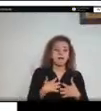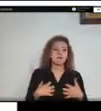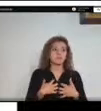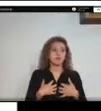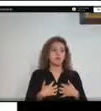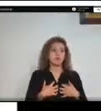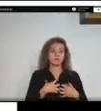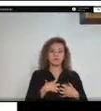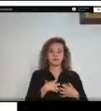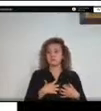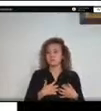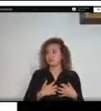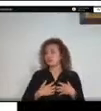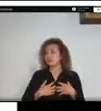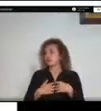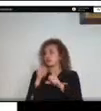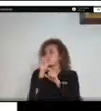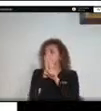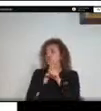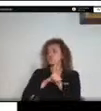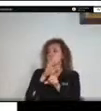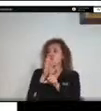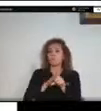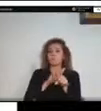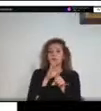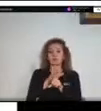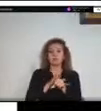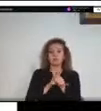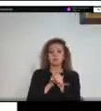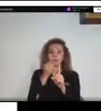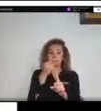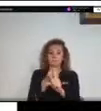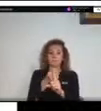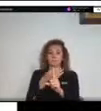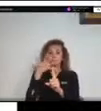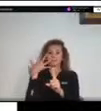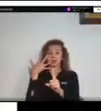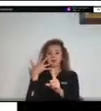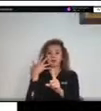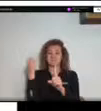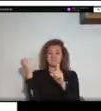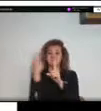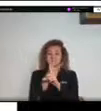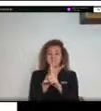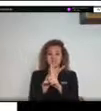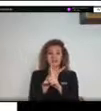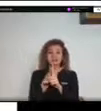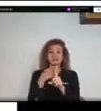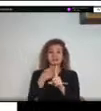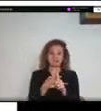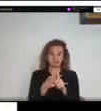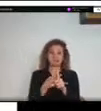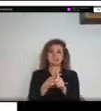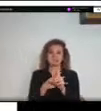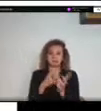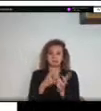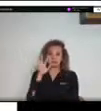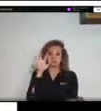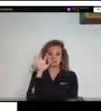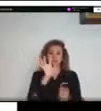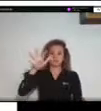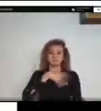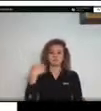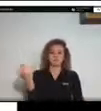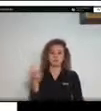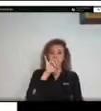domésticos casos como ocurren con el jaguar con el puma que atacan animales domésticos como son los